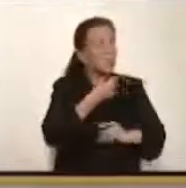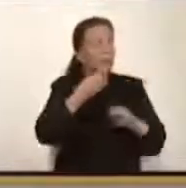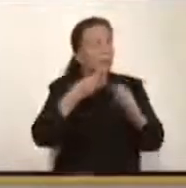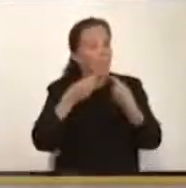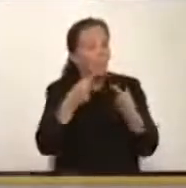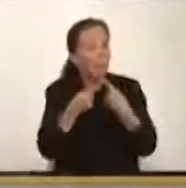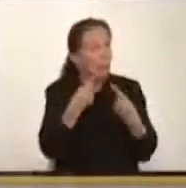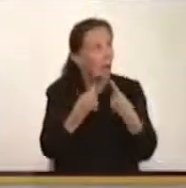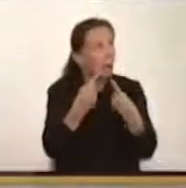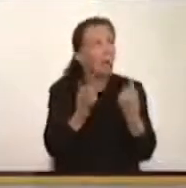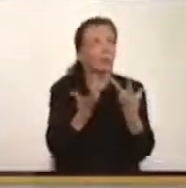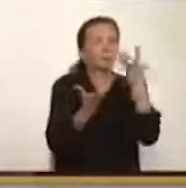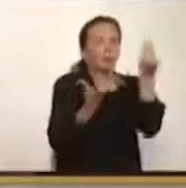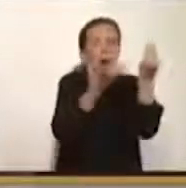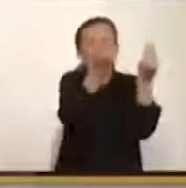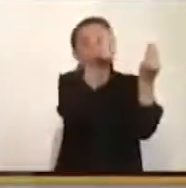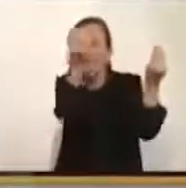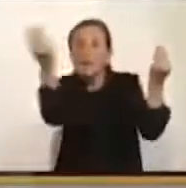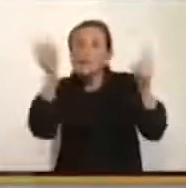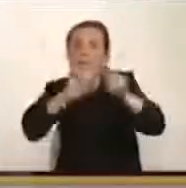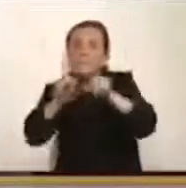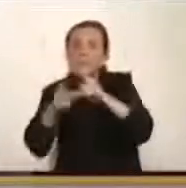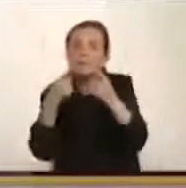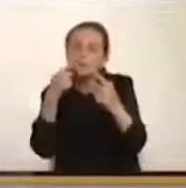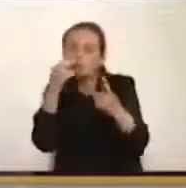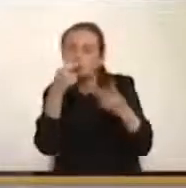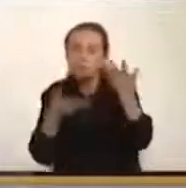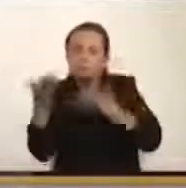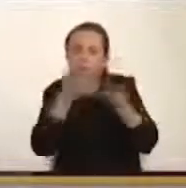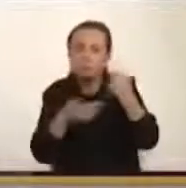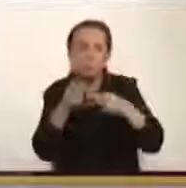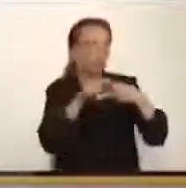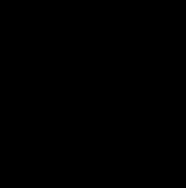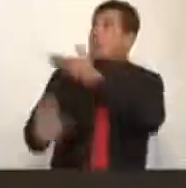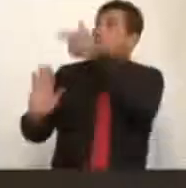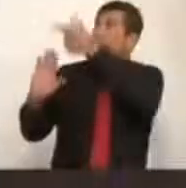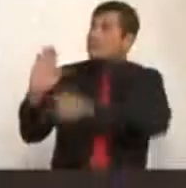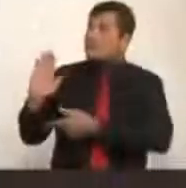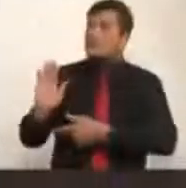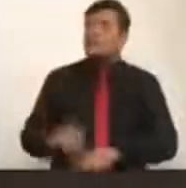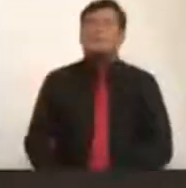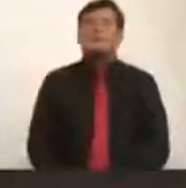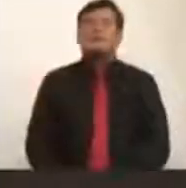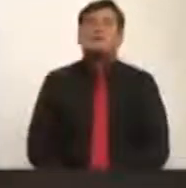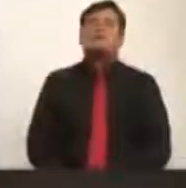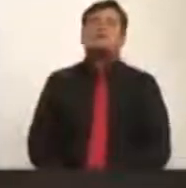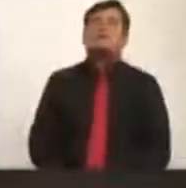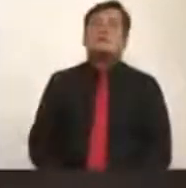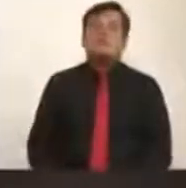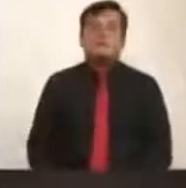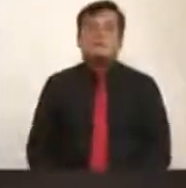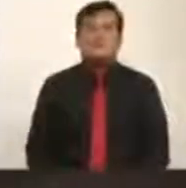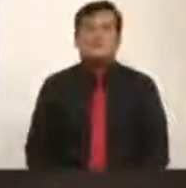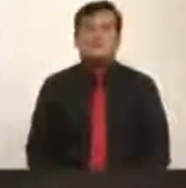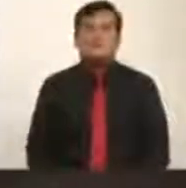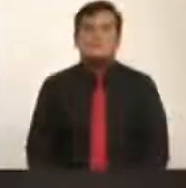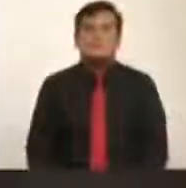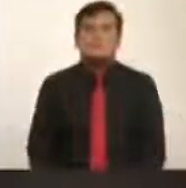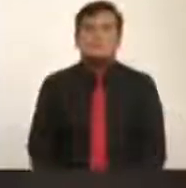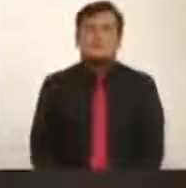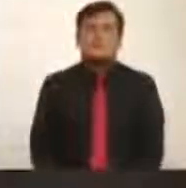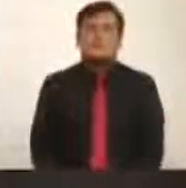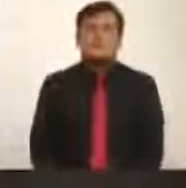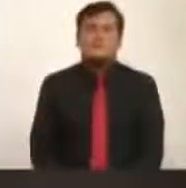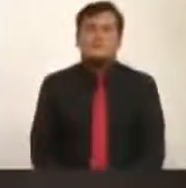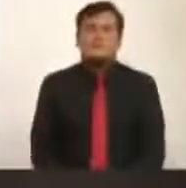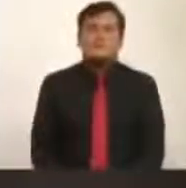con las diferentes bancadas para examinar esos dos puntos. Muchas gracias. Vuelvo a tomar la palabra y me da pena